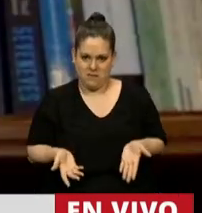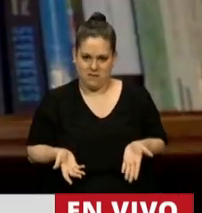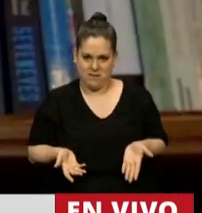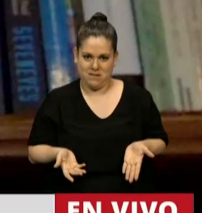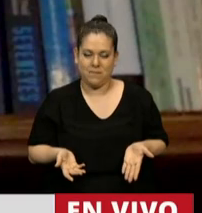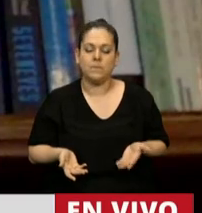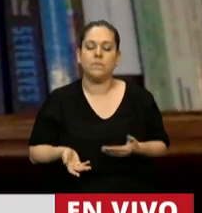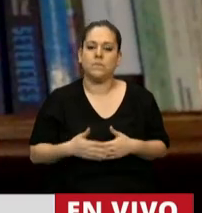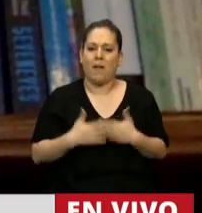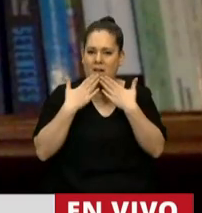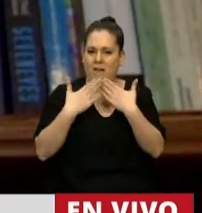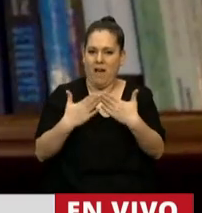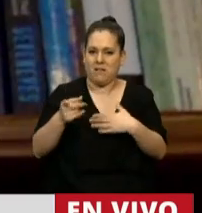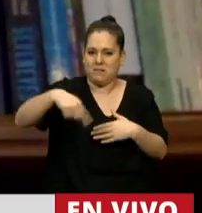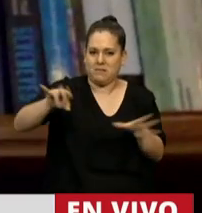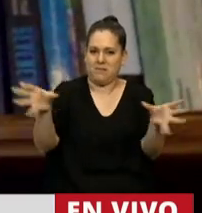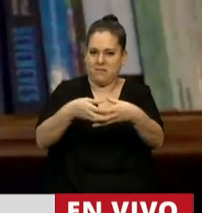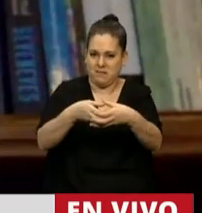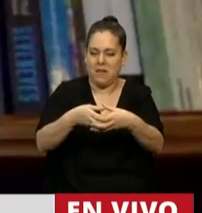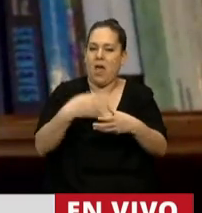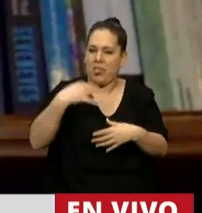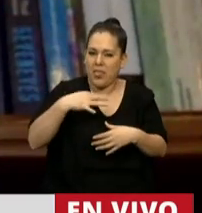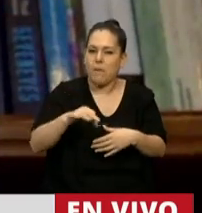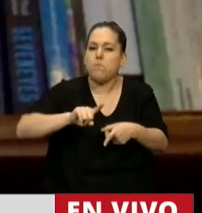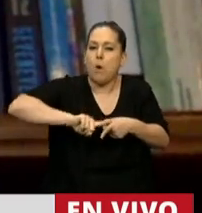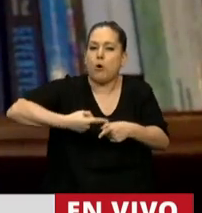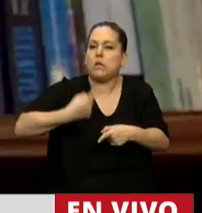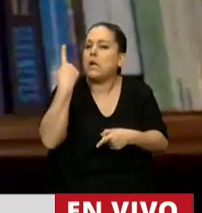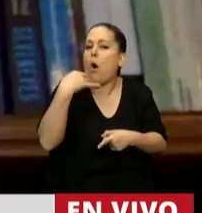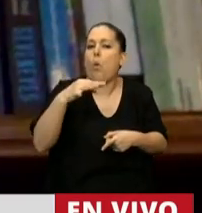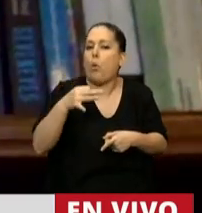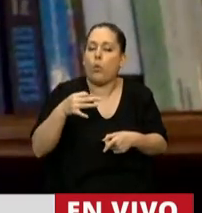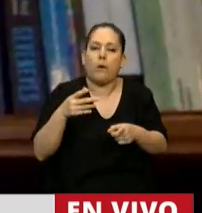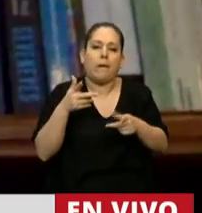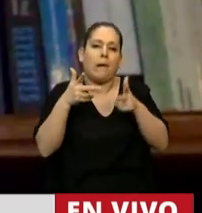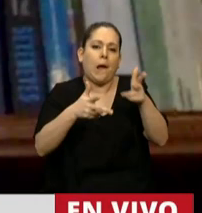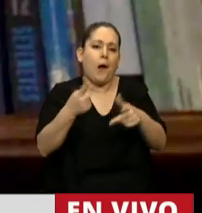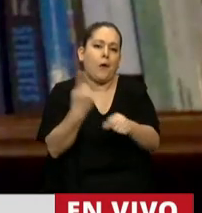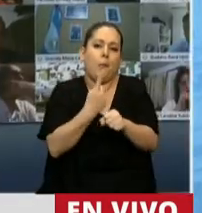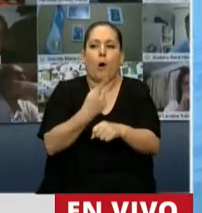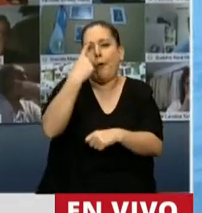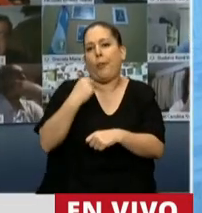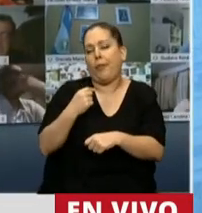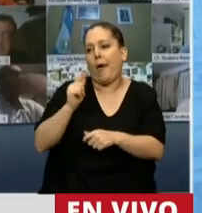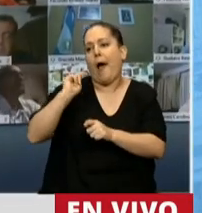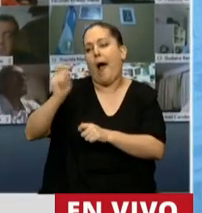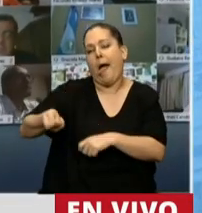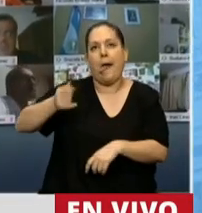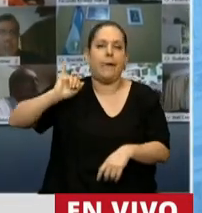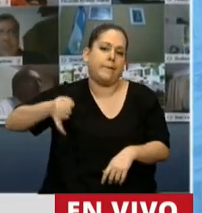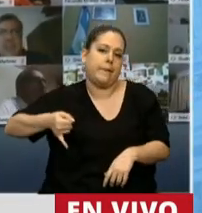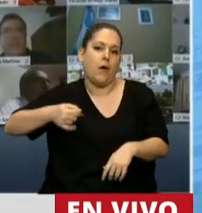Tenemos que tener una política consistente y única, presidente. No podemos estar un día regalando peluches, otro día